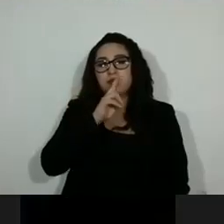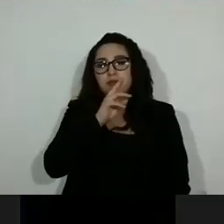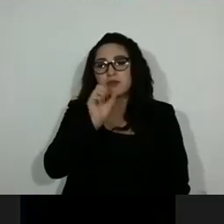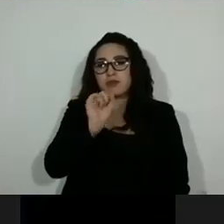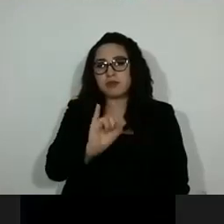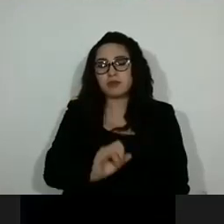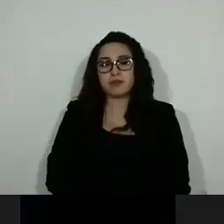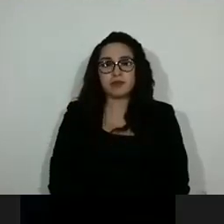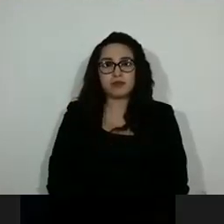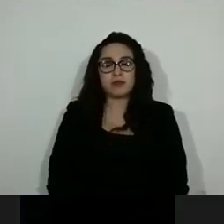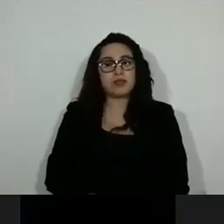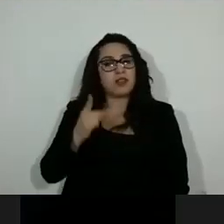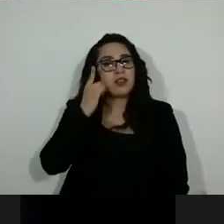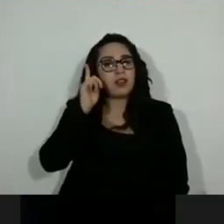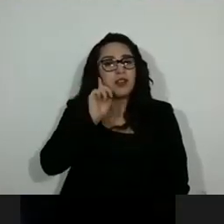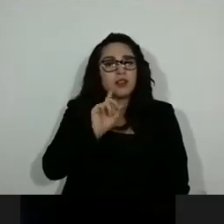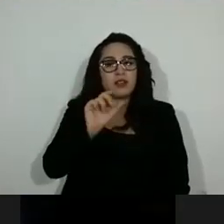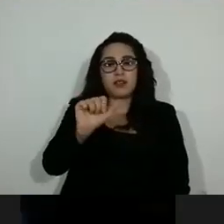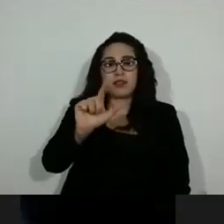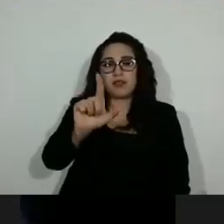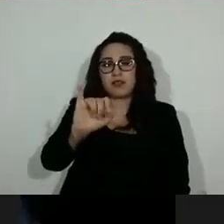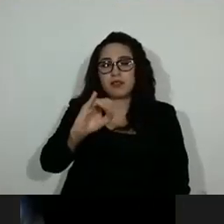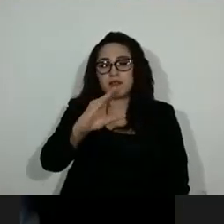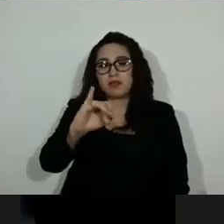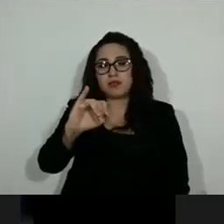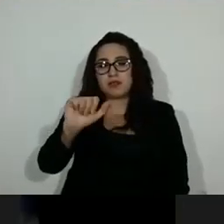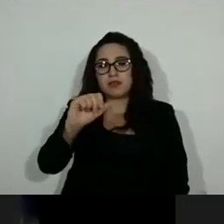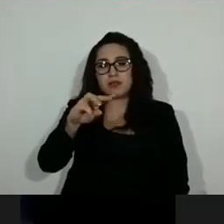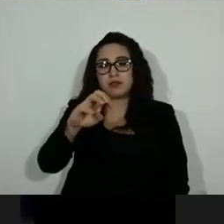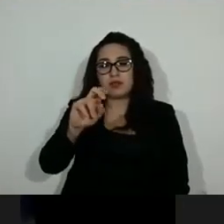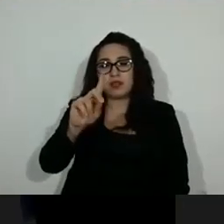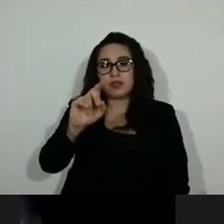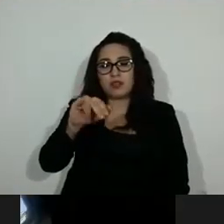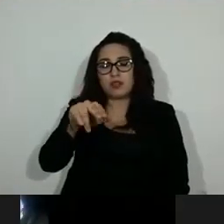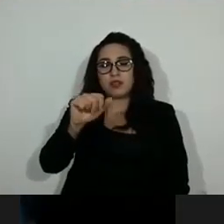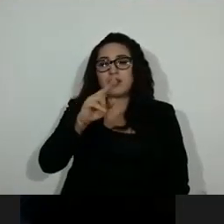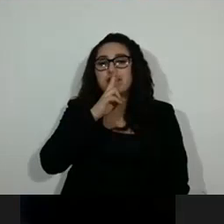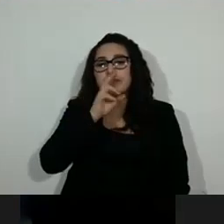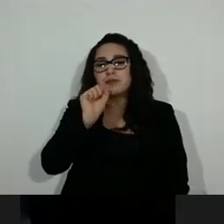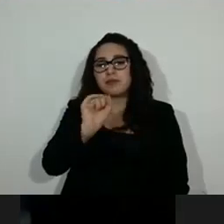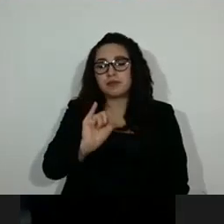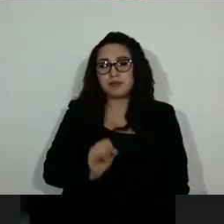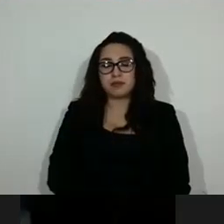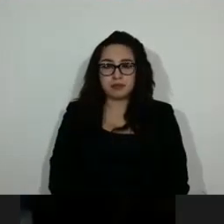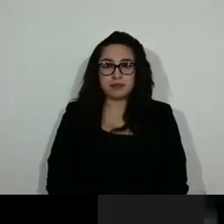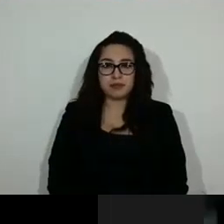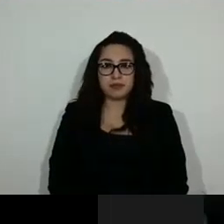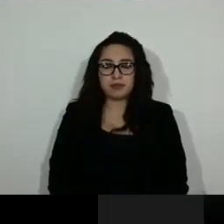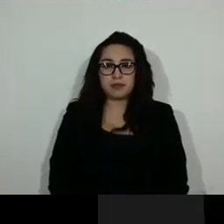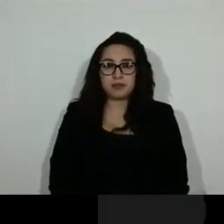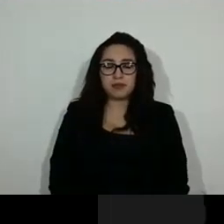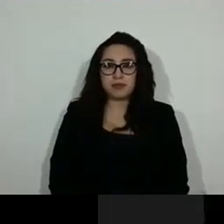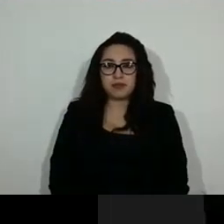Diputada Alicia Medina. Alicia Medina, a favor. Gracias, diputada.